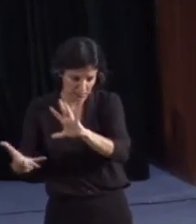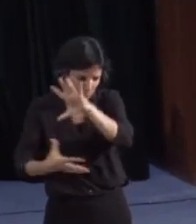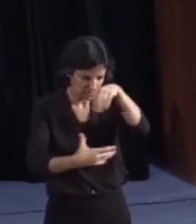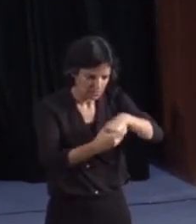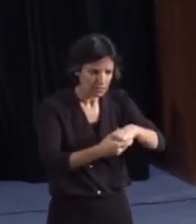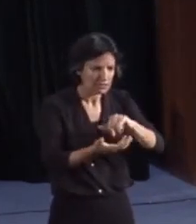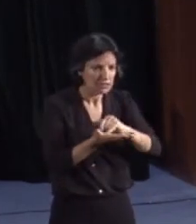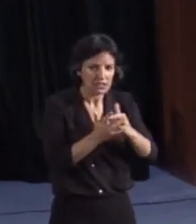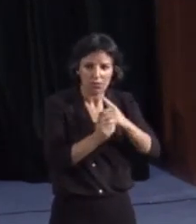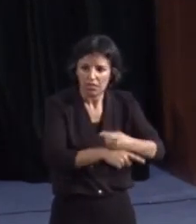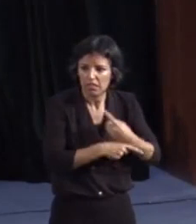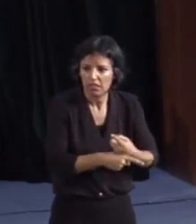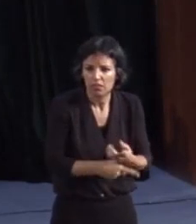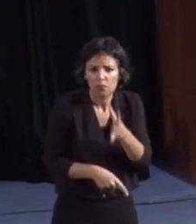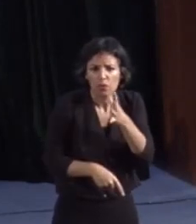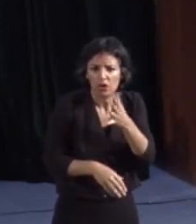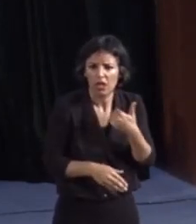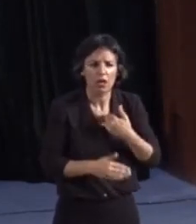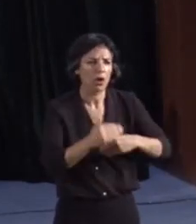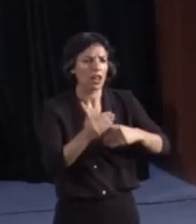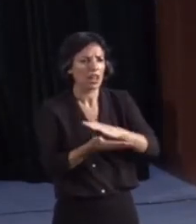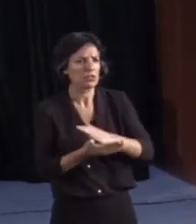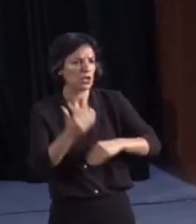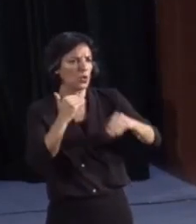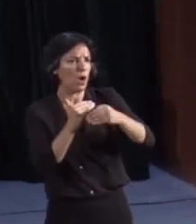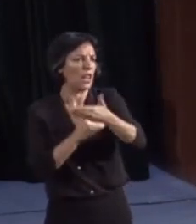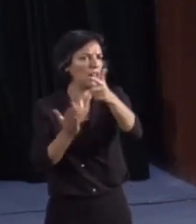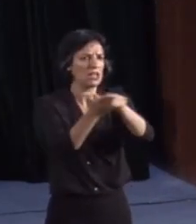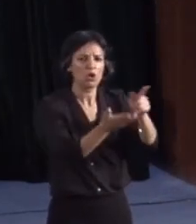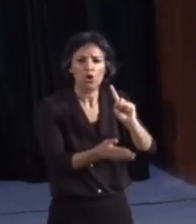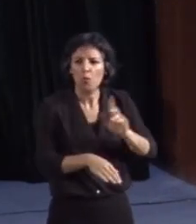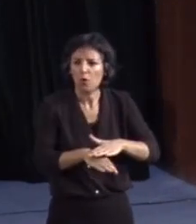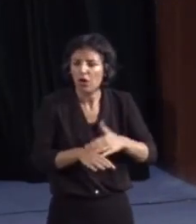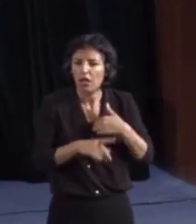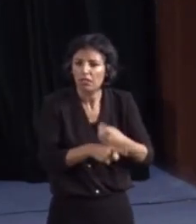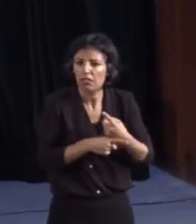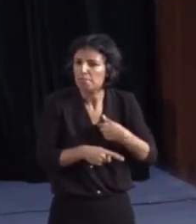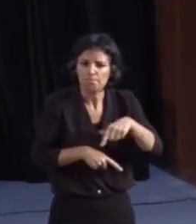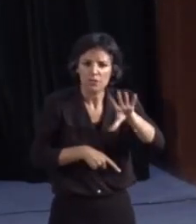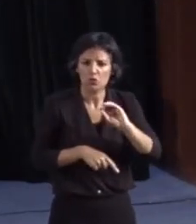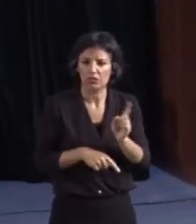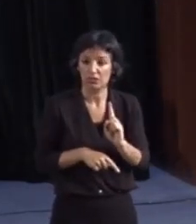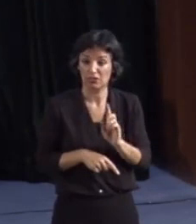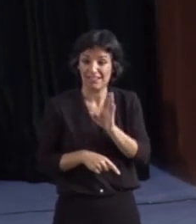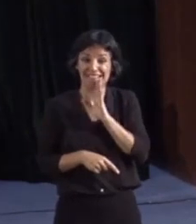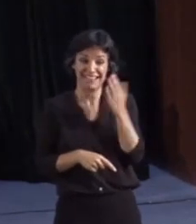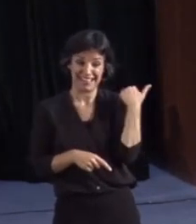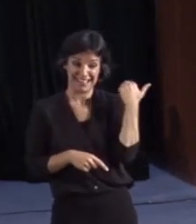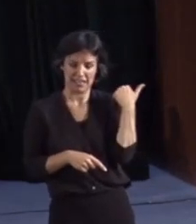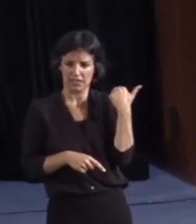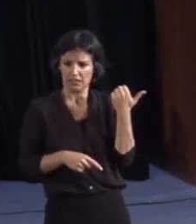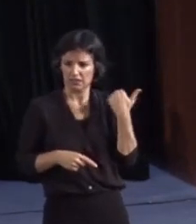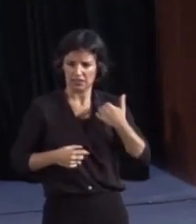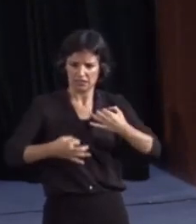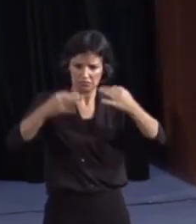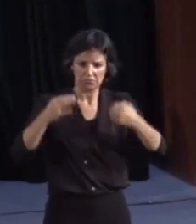situarla en paridad con las demás. Lo hemos oído anteriormente, en el MER ya está reconocida